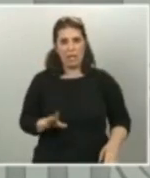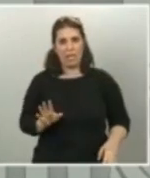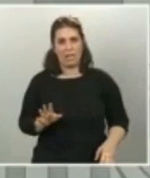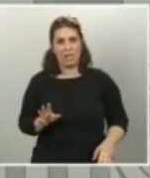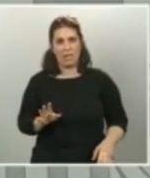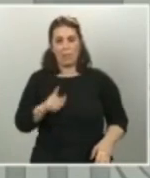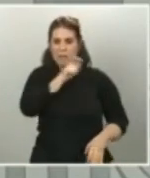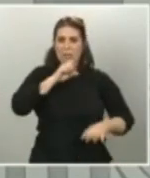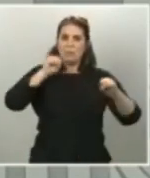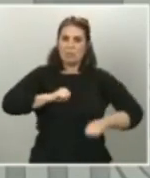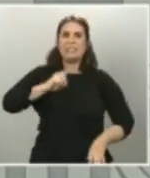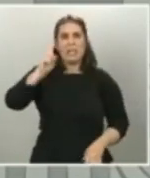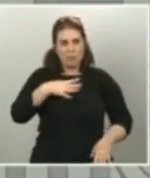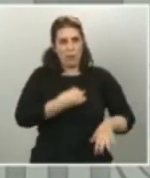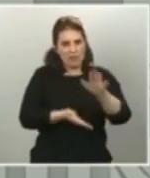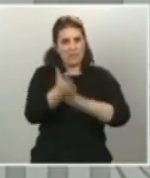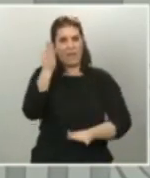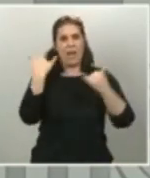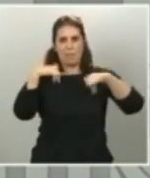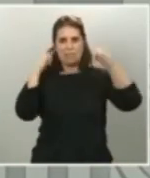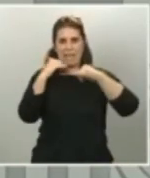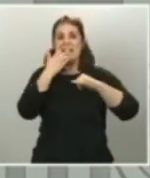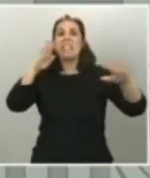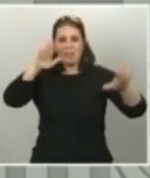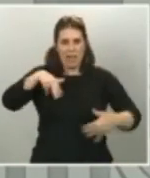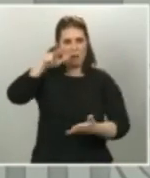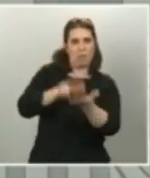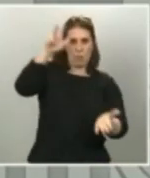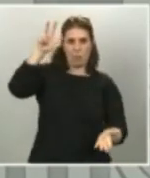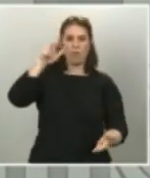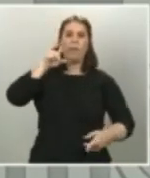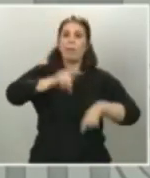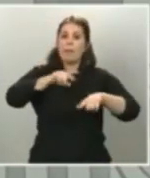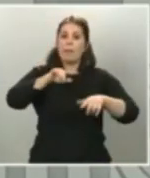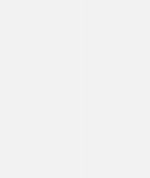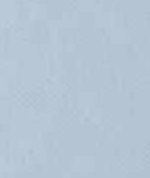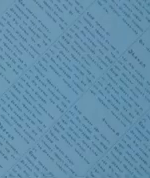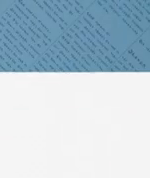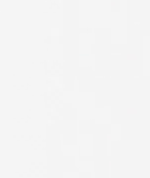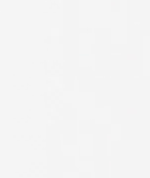salir a pasear. Y por tanto, iremos tomando estas medidas en función de cómo evolucione la epidemia.